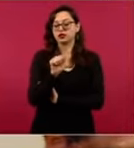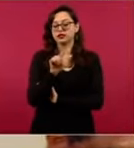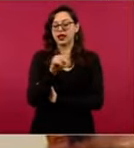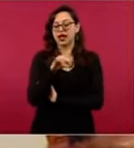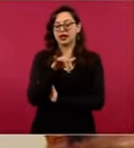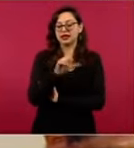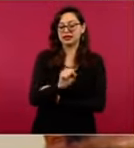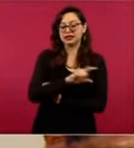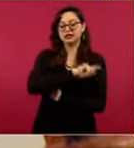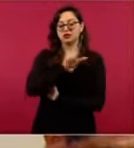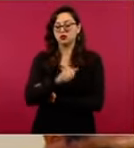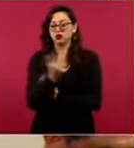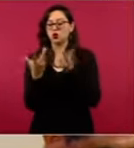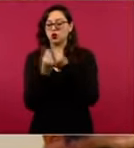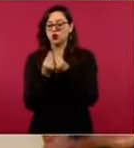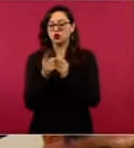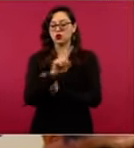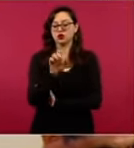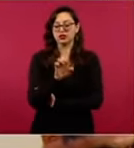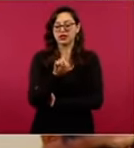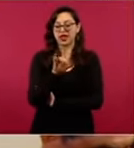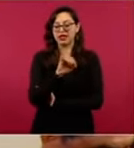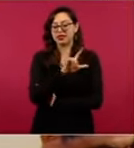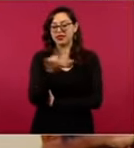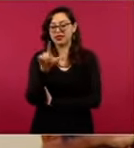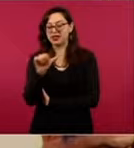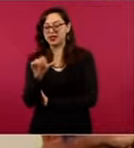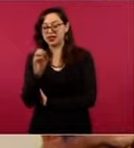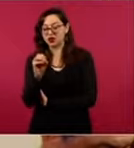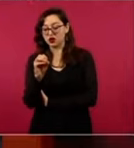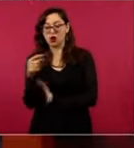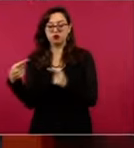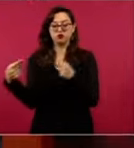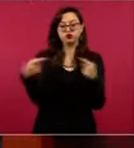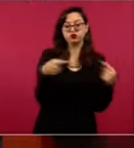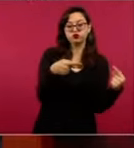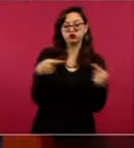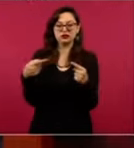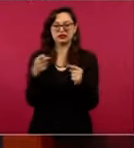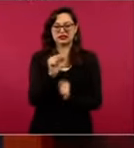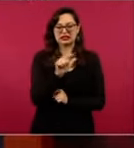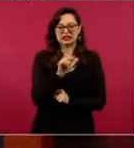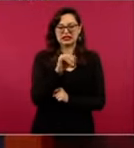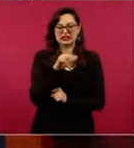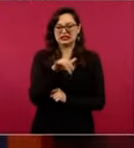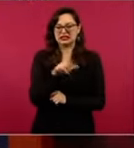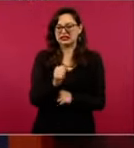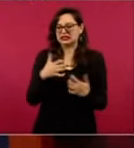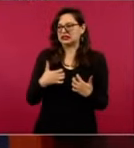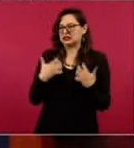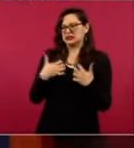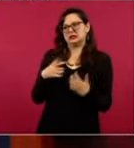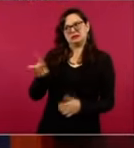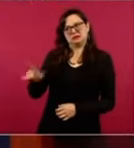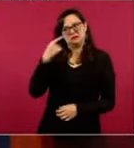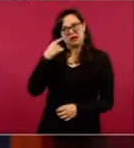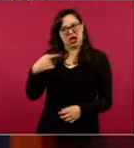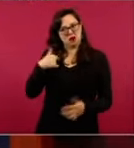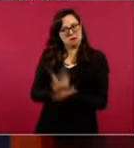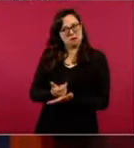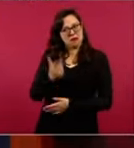volvió sedillista. Y Salinas, enojado, dio a conocer recibos y cheques